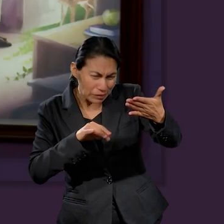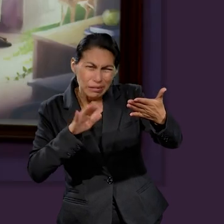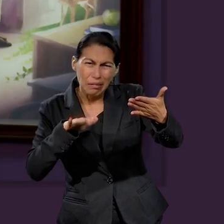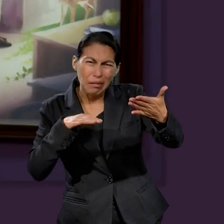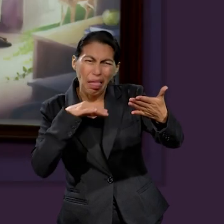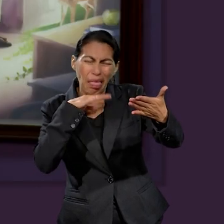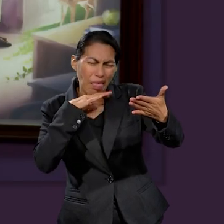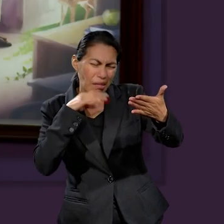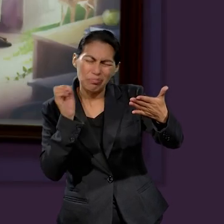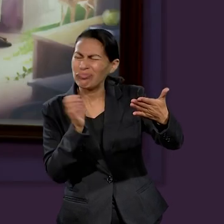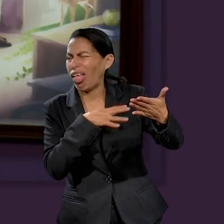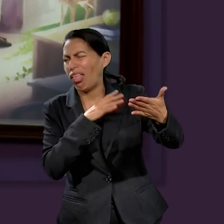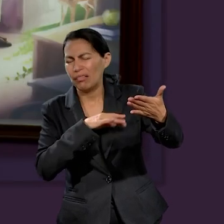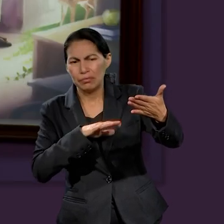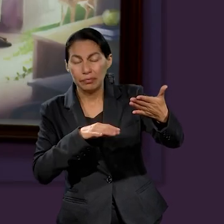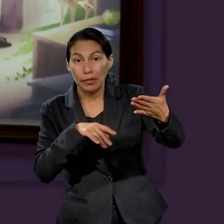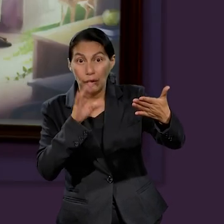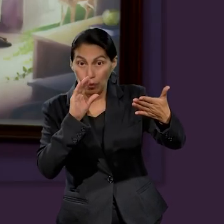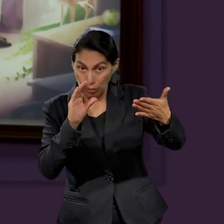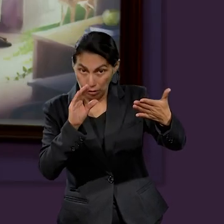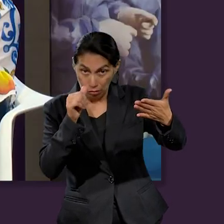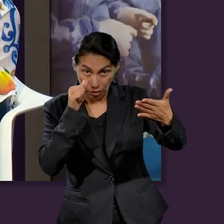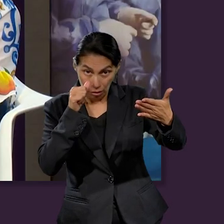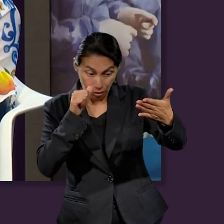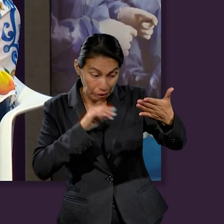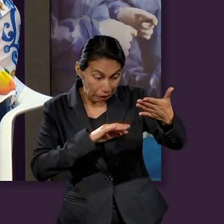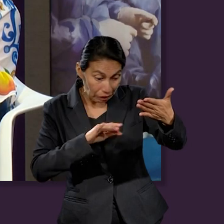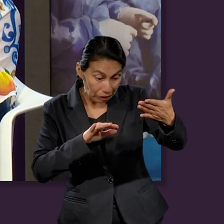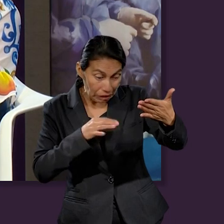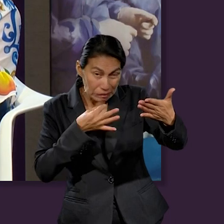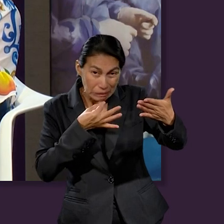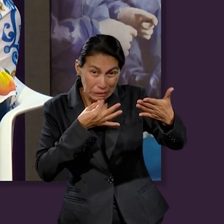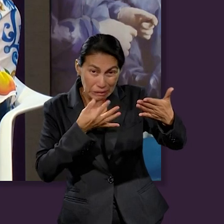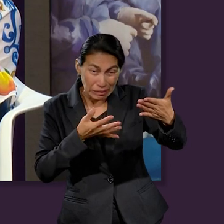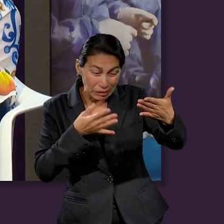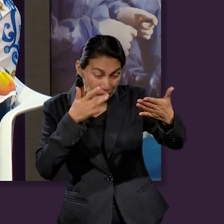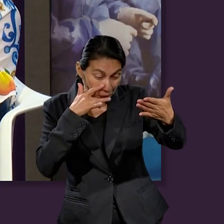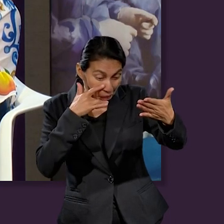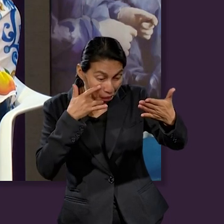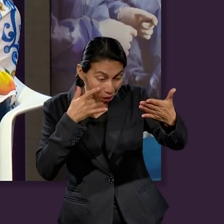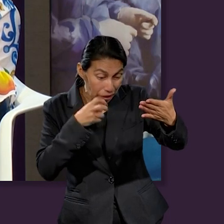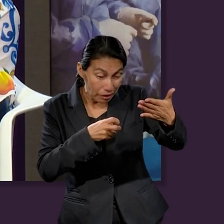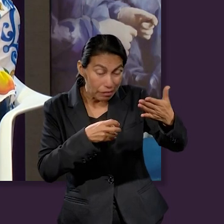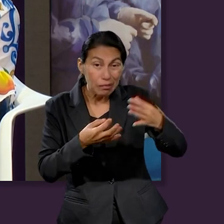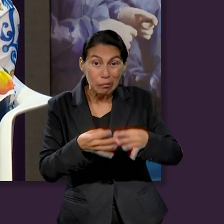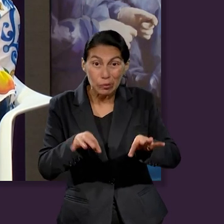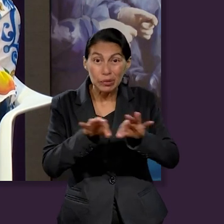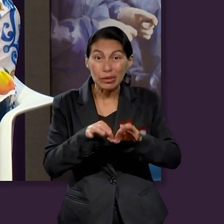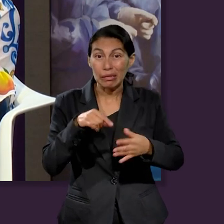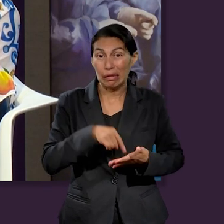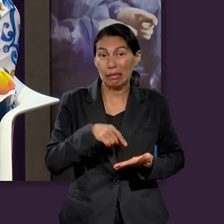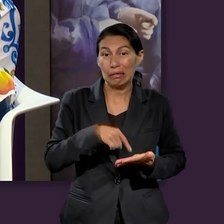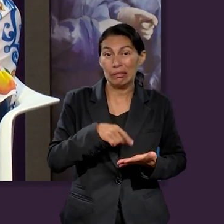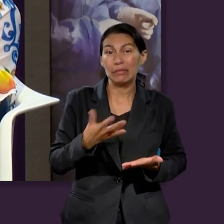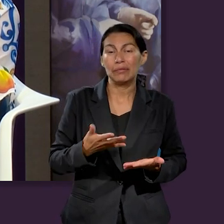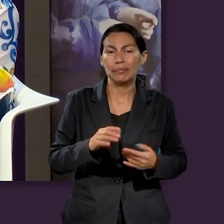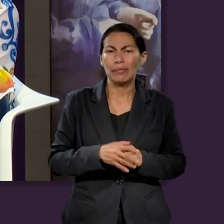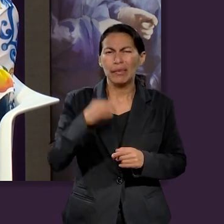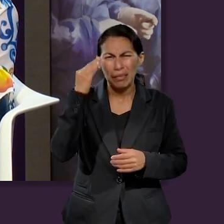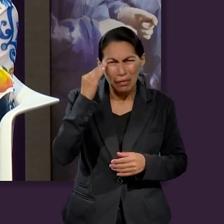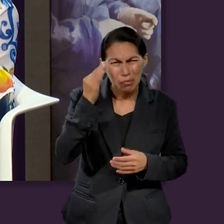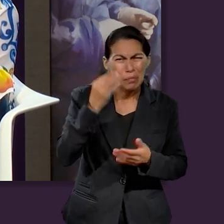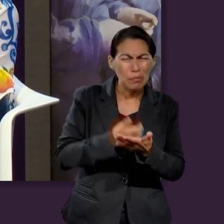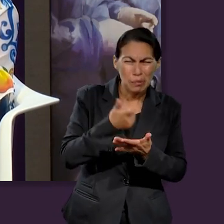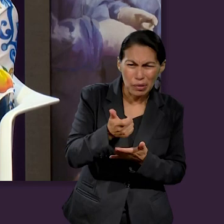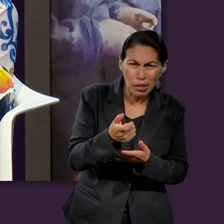corto plazo o a largo plazo. Entonces, si nosotros pedimos un crédito como tal, hay que ser conscientes y tener bien determinado cuánto tiempo